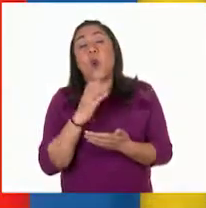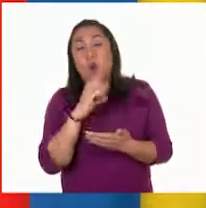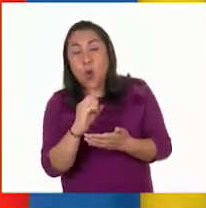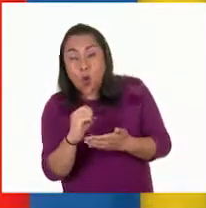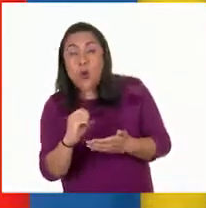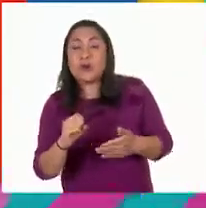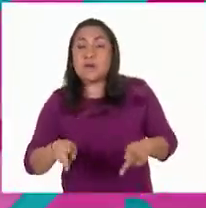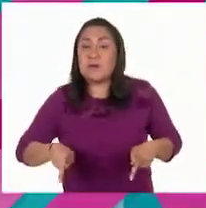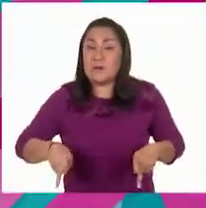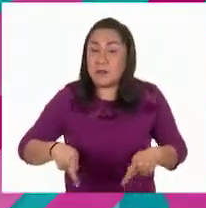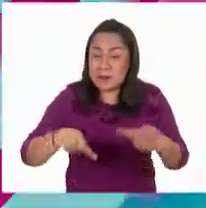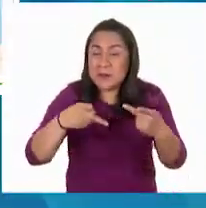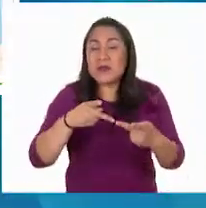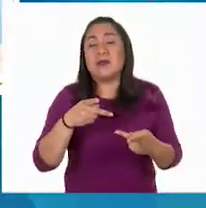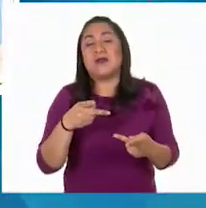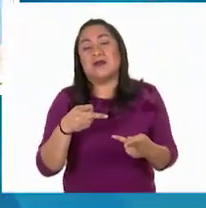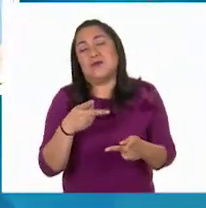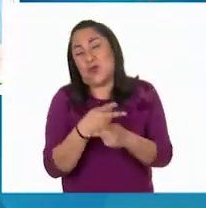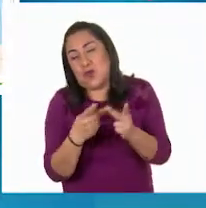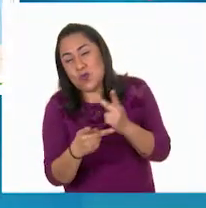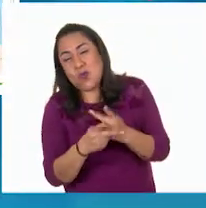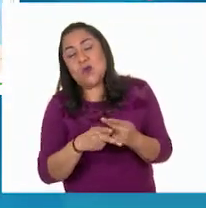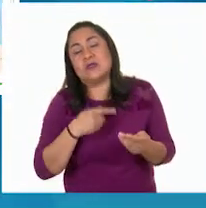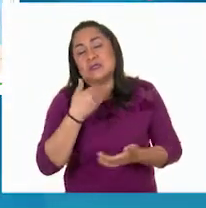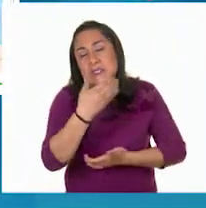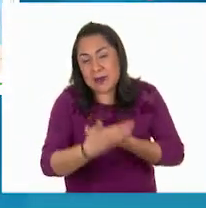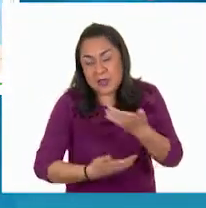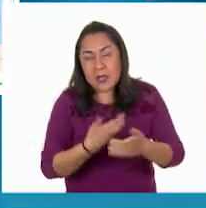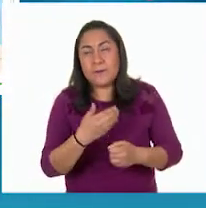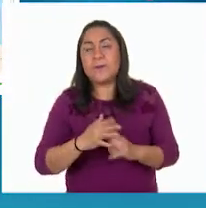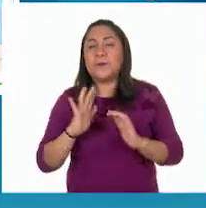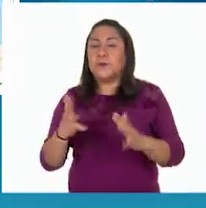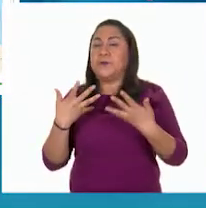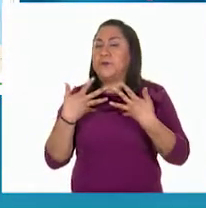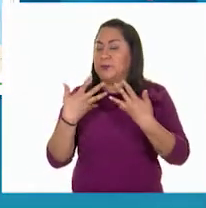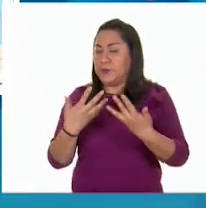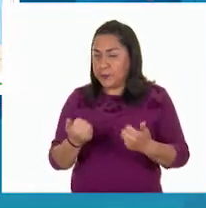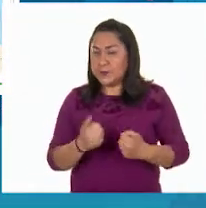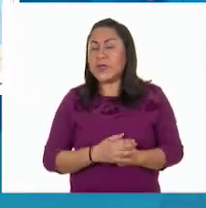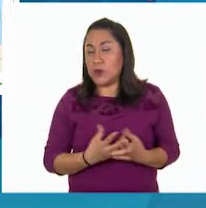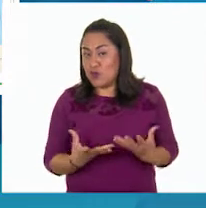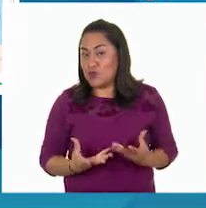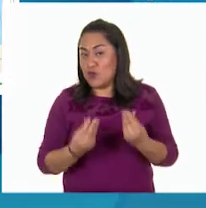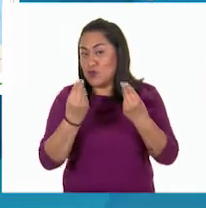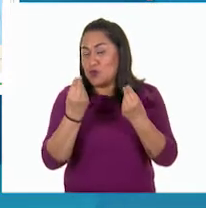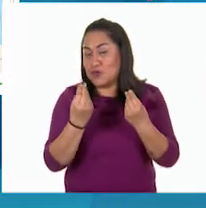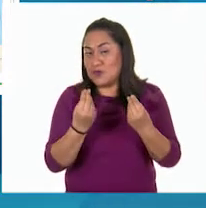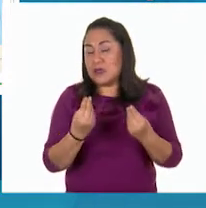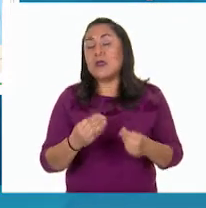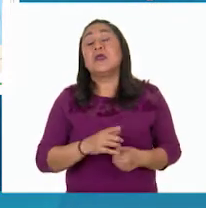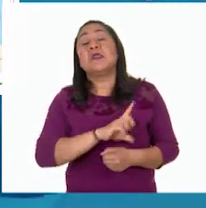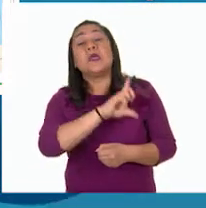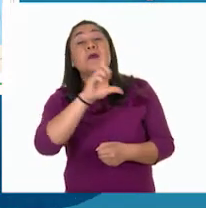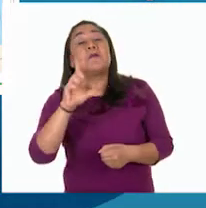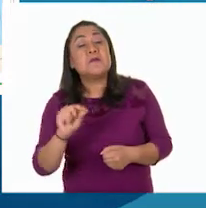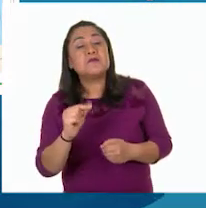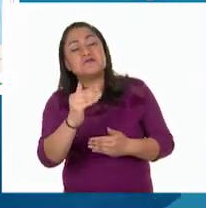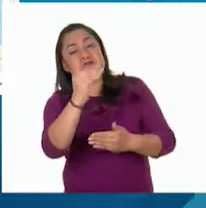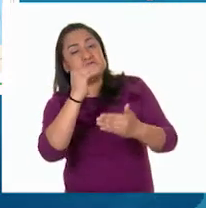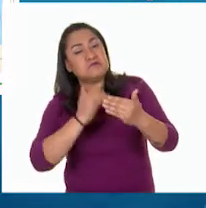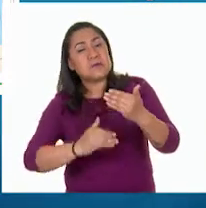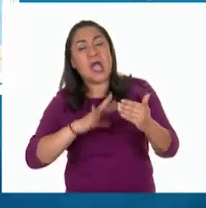productos. Eso lo explica todo. Sí es una gran oferta y demanda. Después están las entidades con nivel de